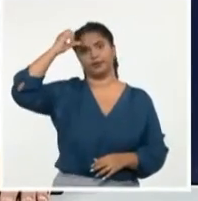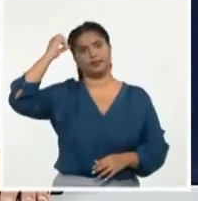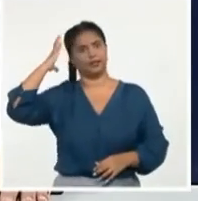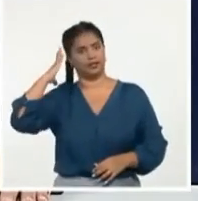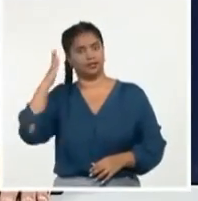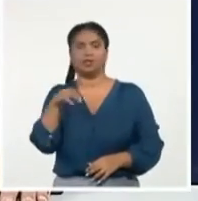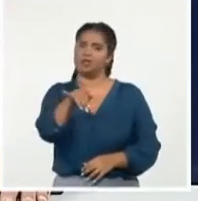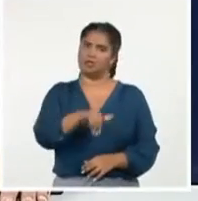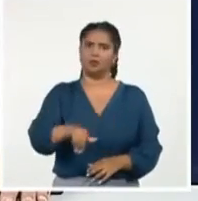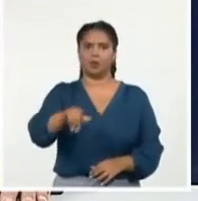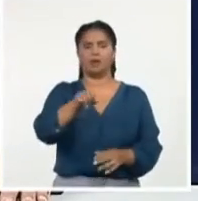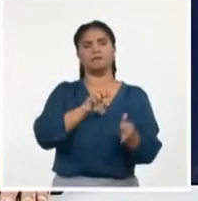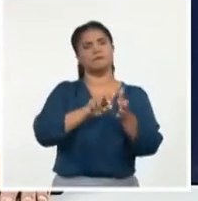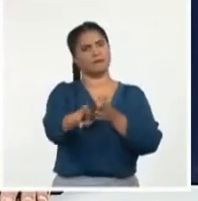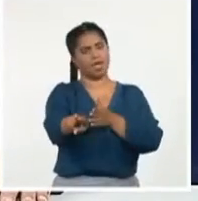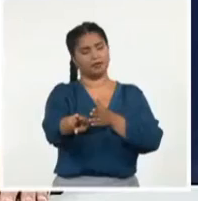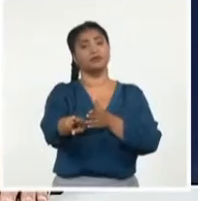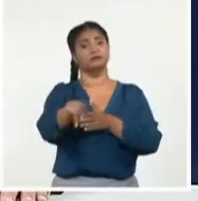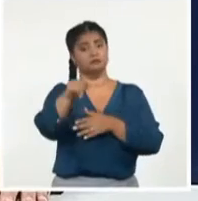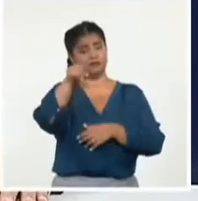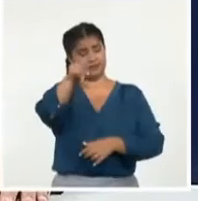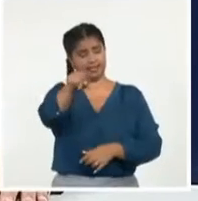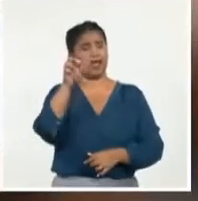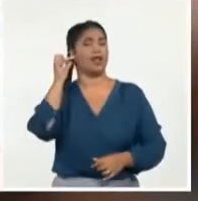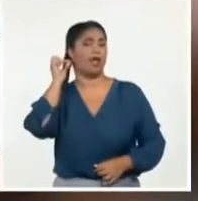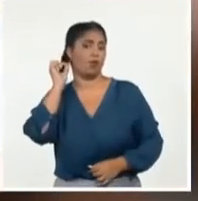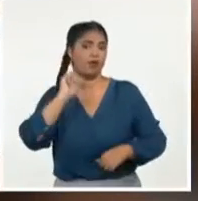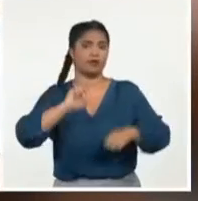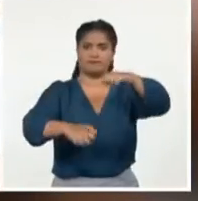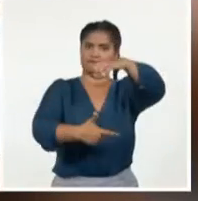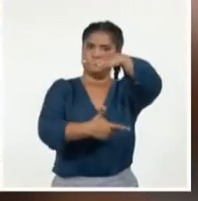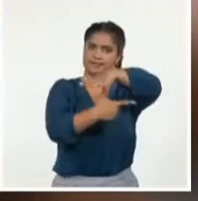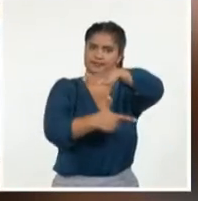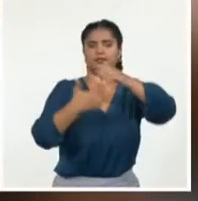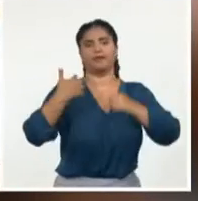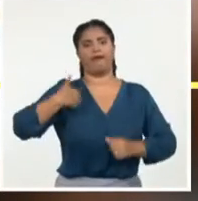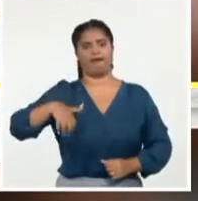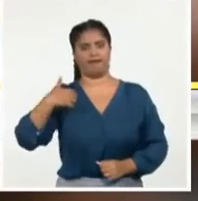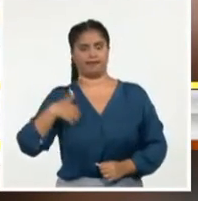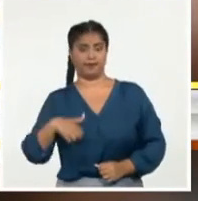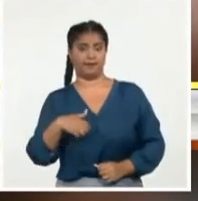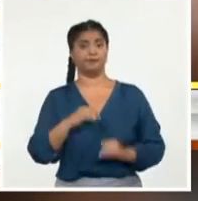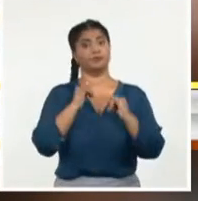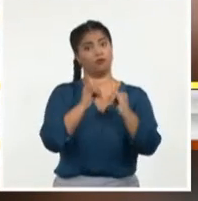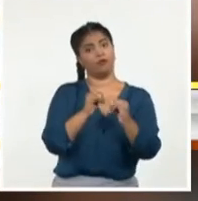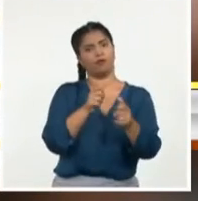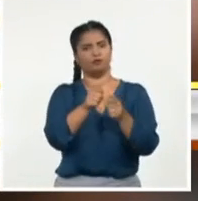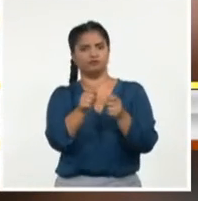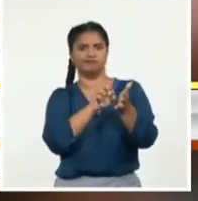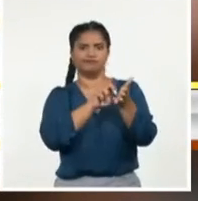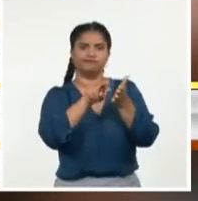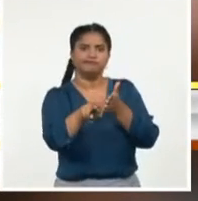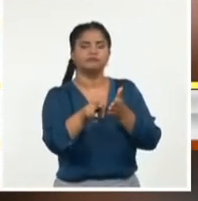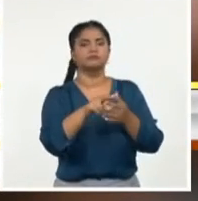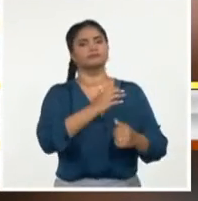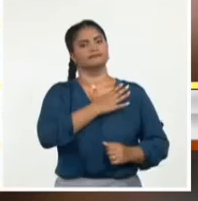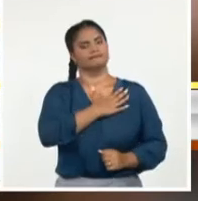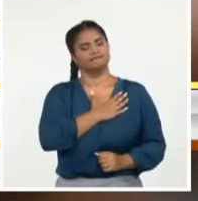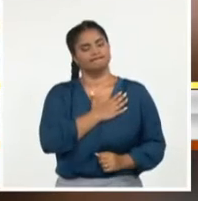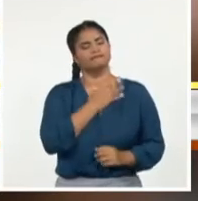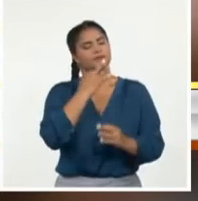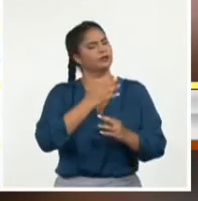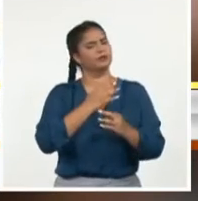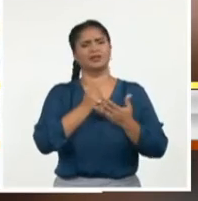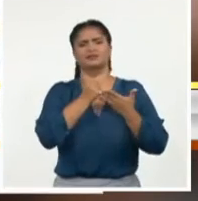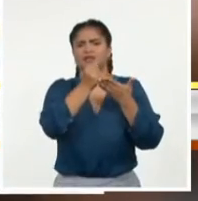consternación ante el ataque a la exmandataria argentina. En su cuenta de Twitter, Díaz-Canel trasladó la solidaridad con Cristina Fernández,